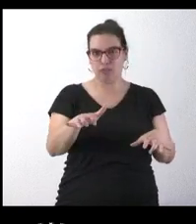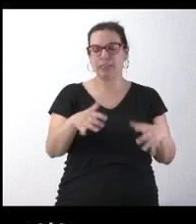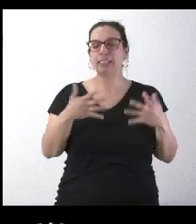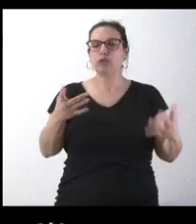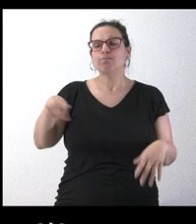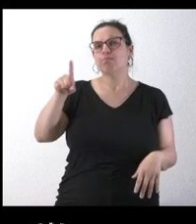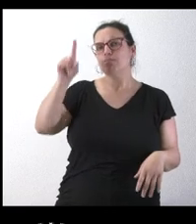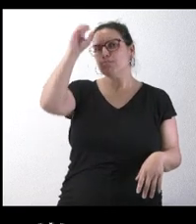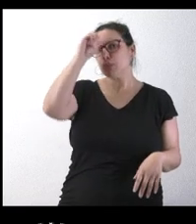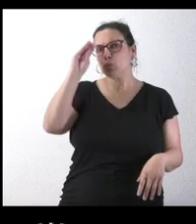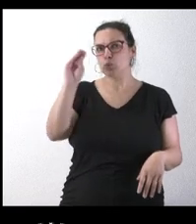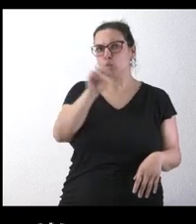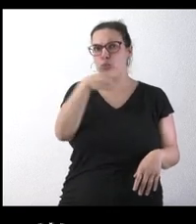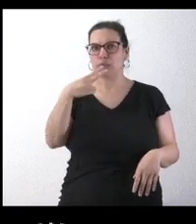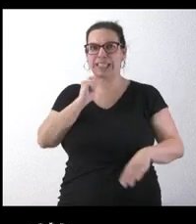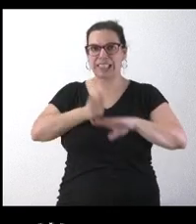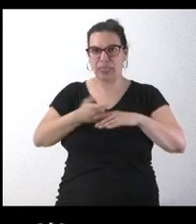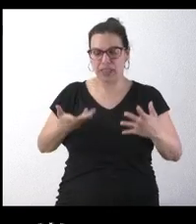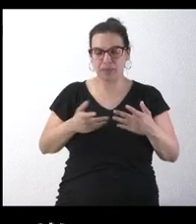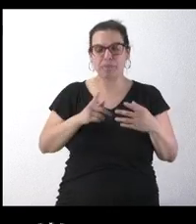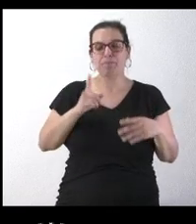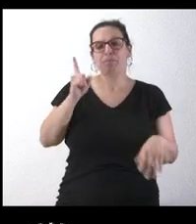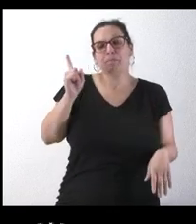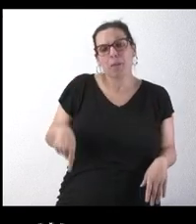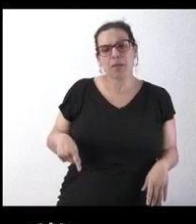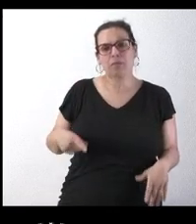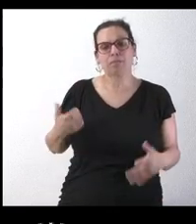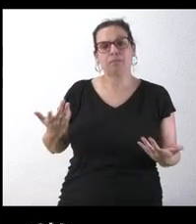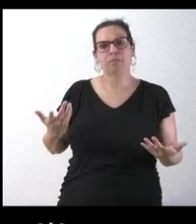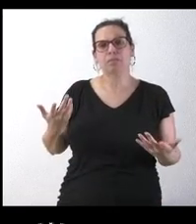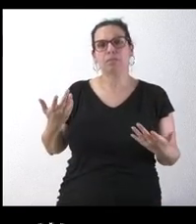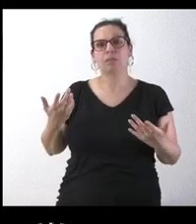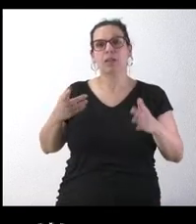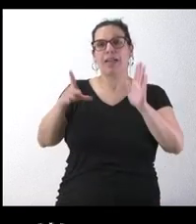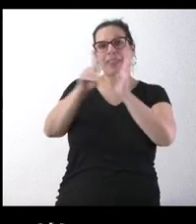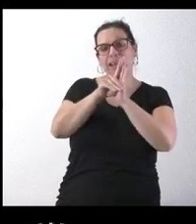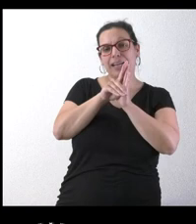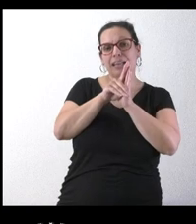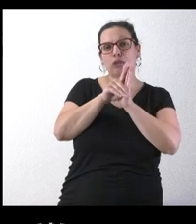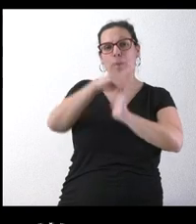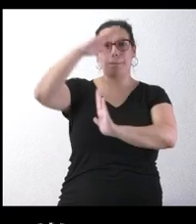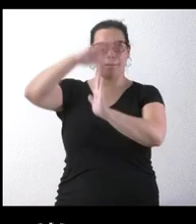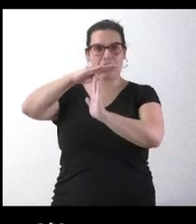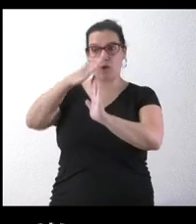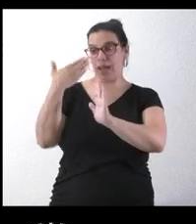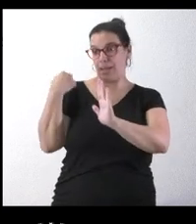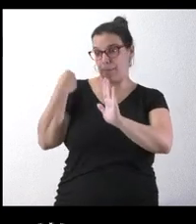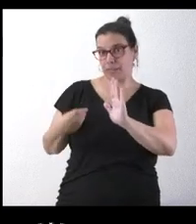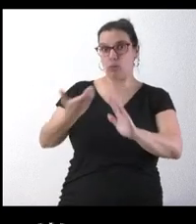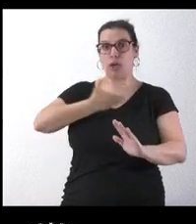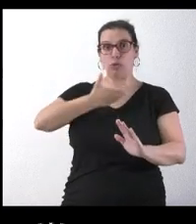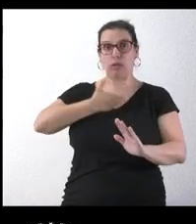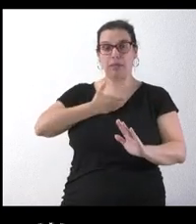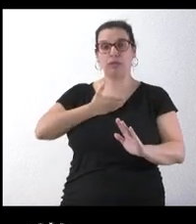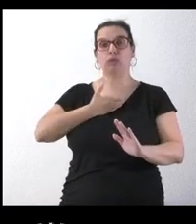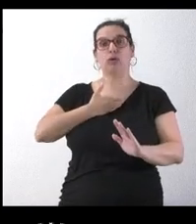sentencias? También, de qué manera se apoya o no el decreto de paralización emitido ayer mismo por el Ayuntamiento de San